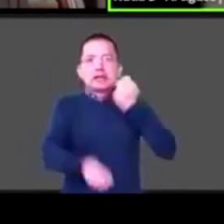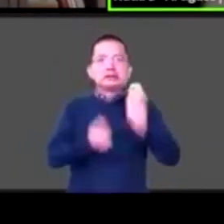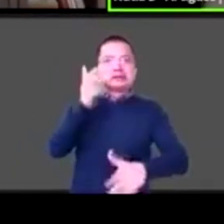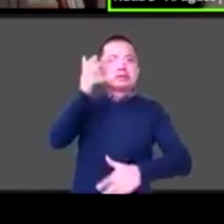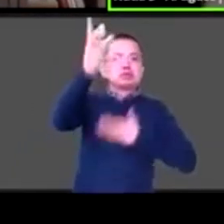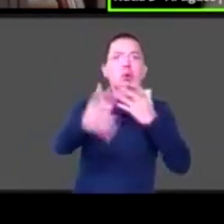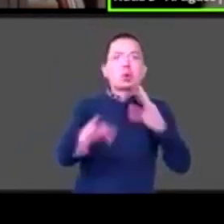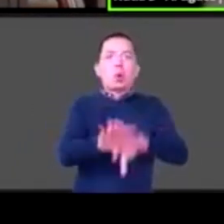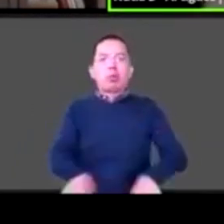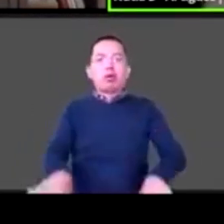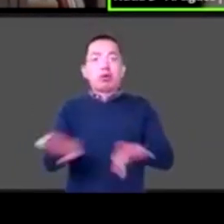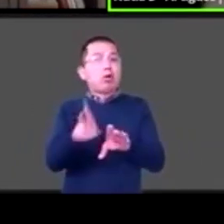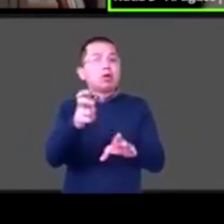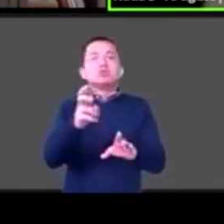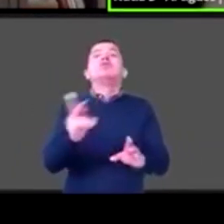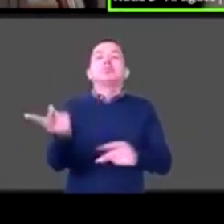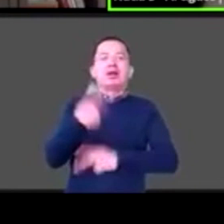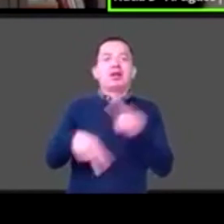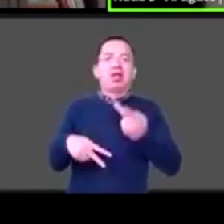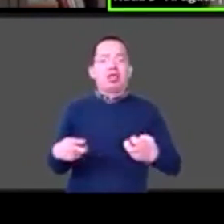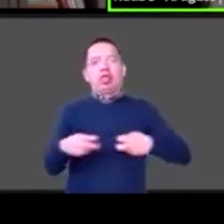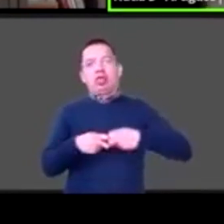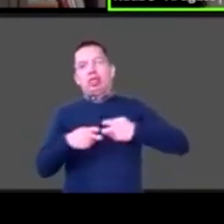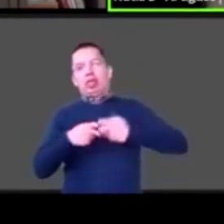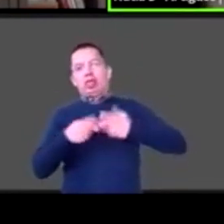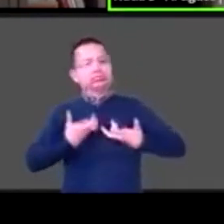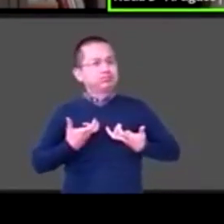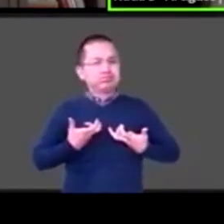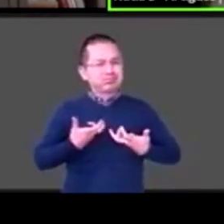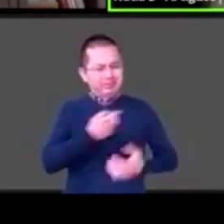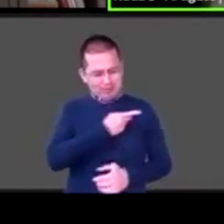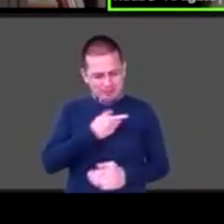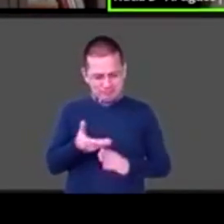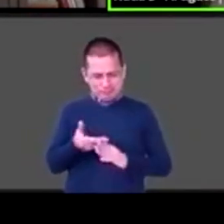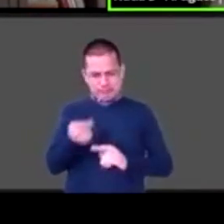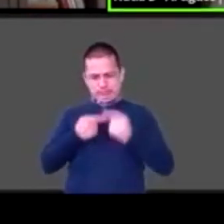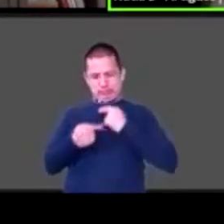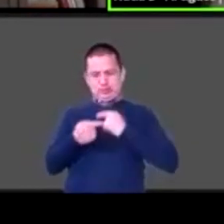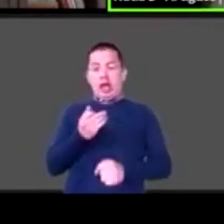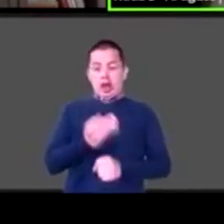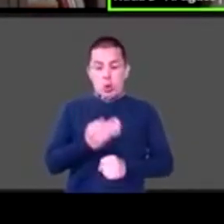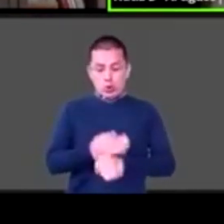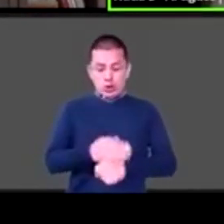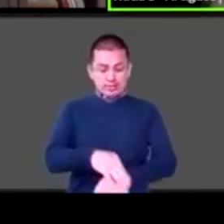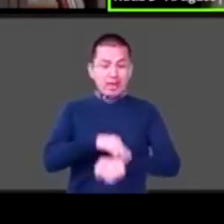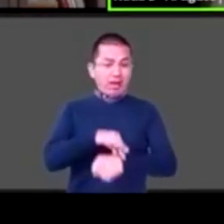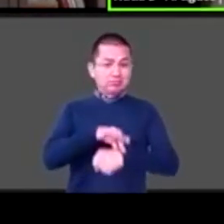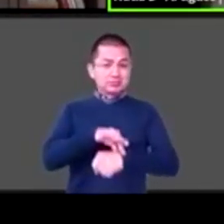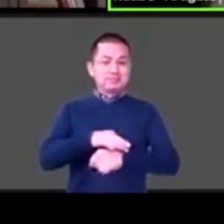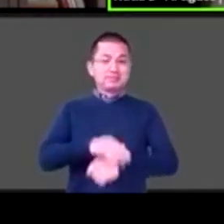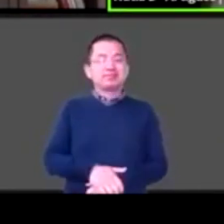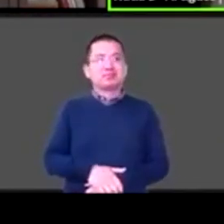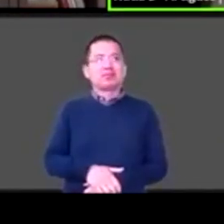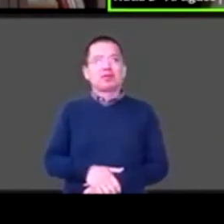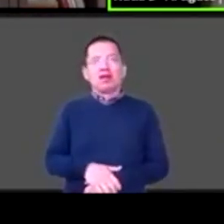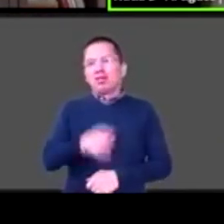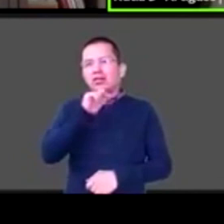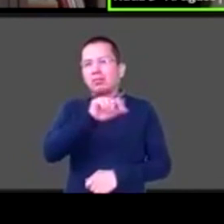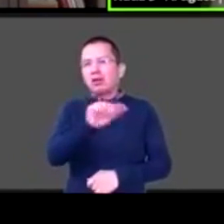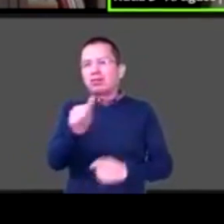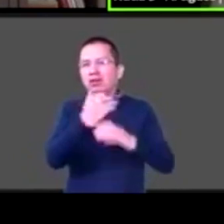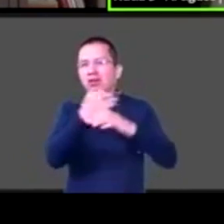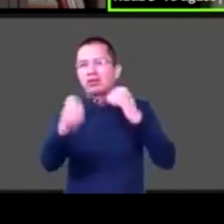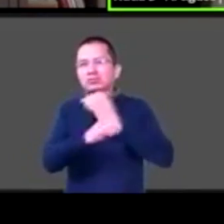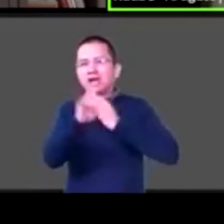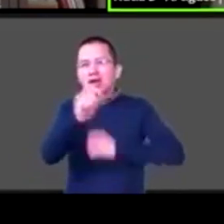una experiencia y otra reflexión es que todos necesitamos de otros y de otras todos o sea nadie es una isla y